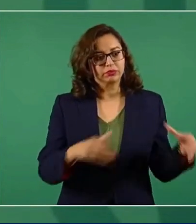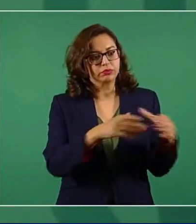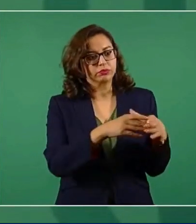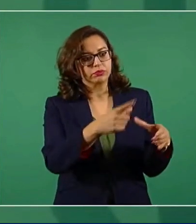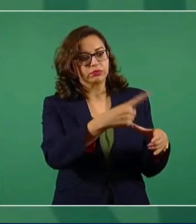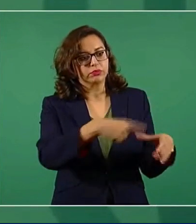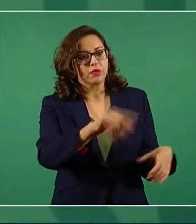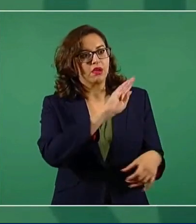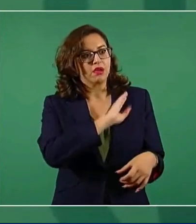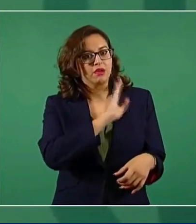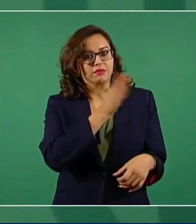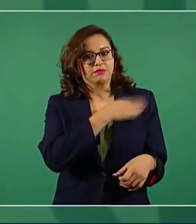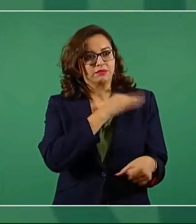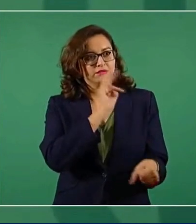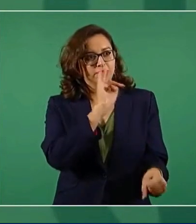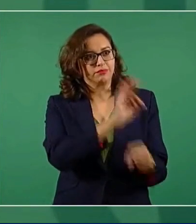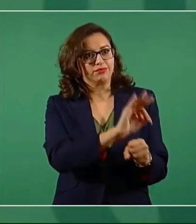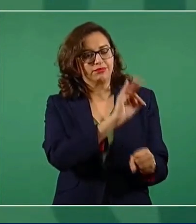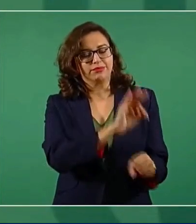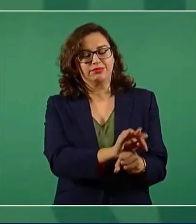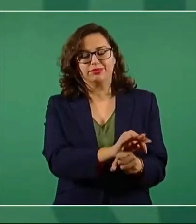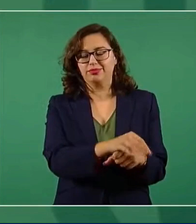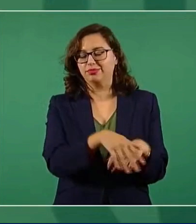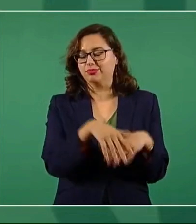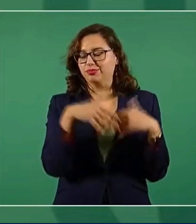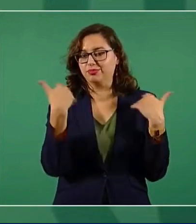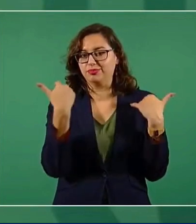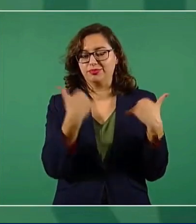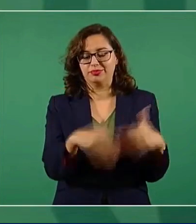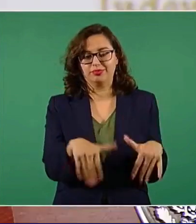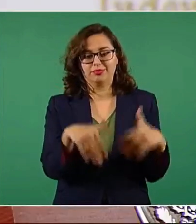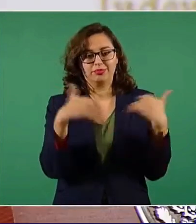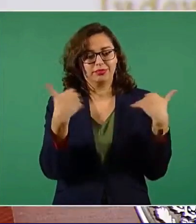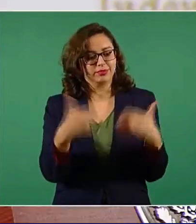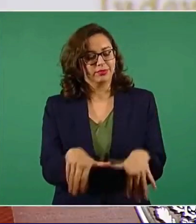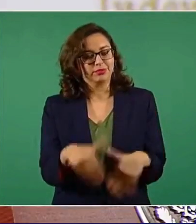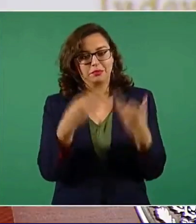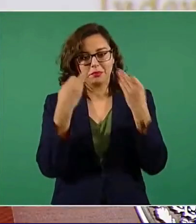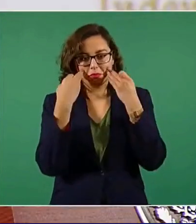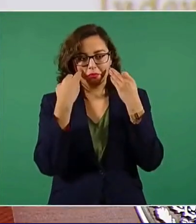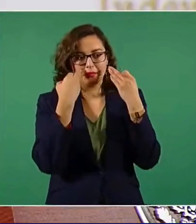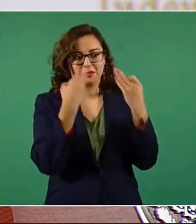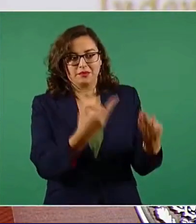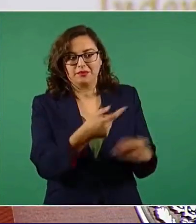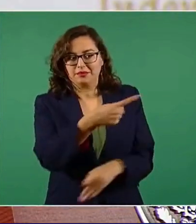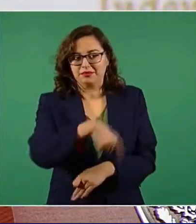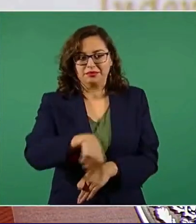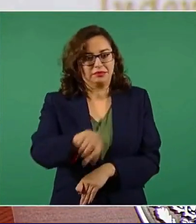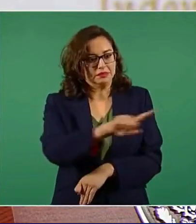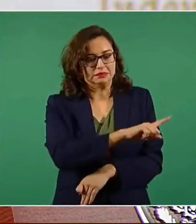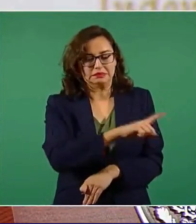Una prueba del grado de decadencia en que